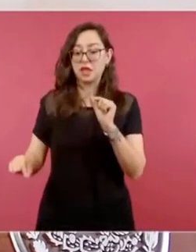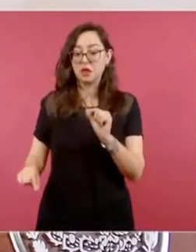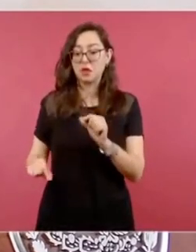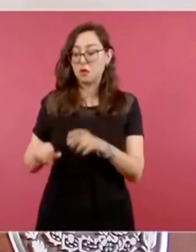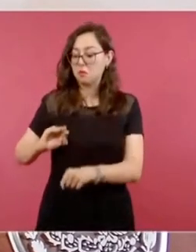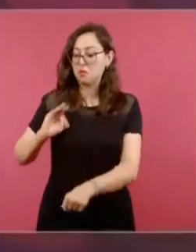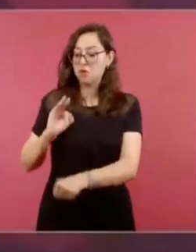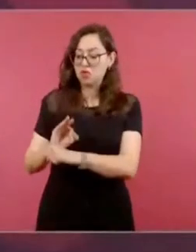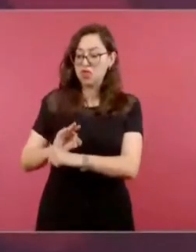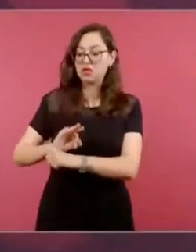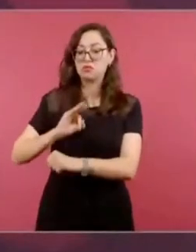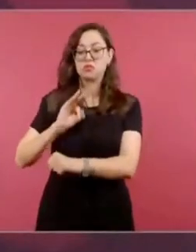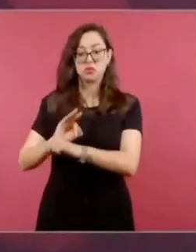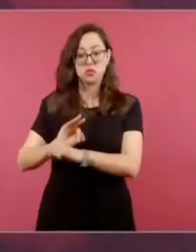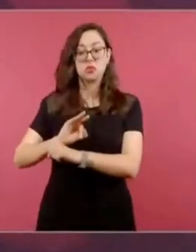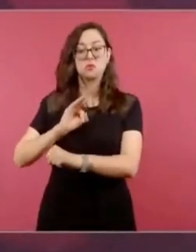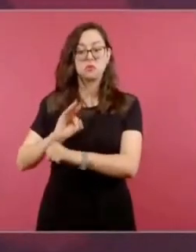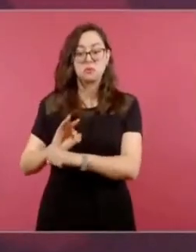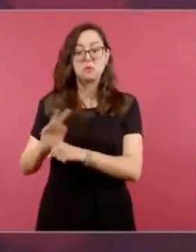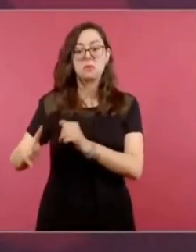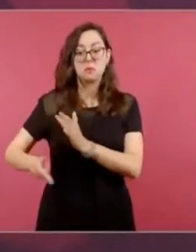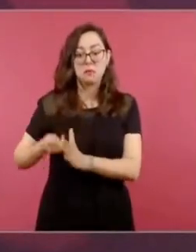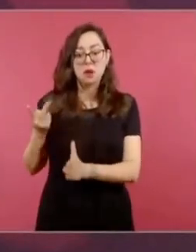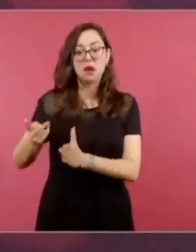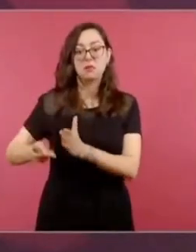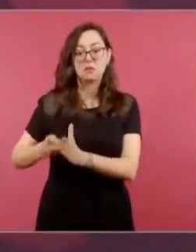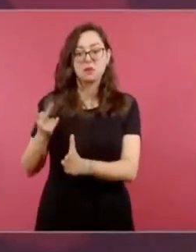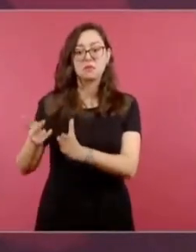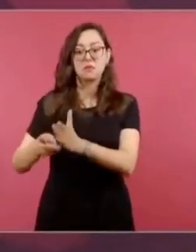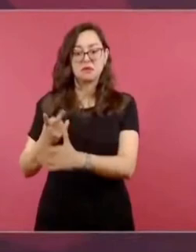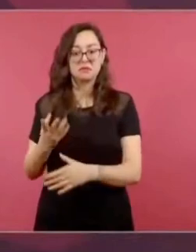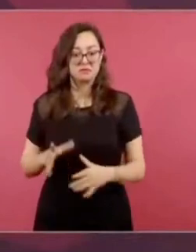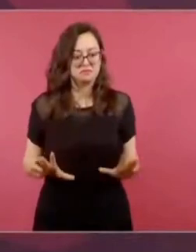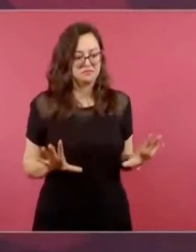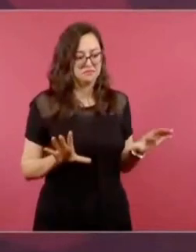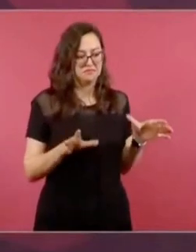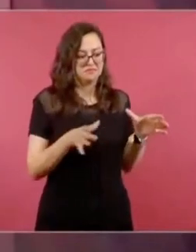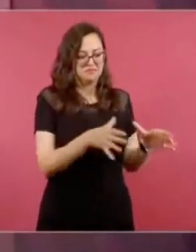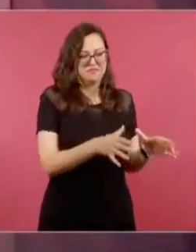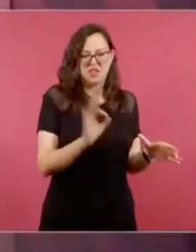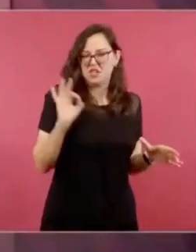corromperlo todo.